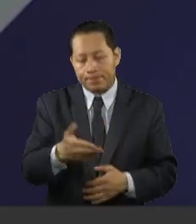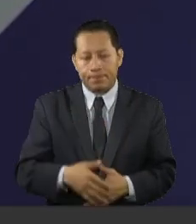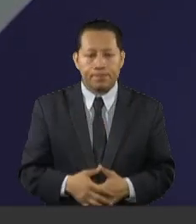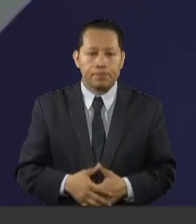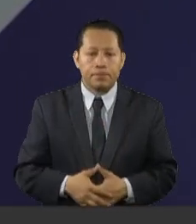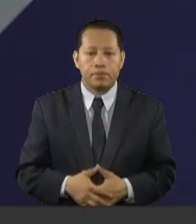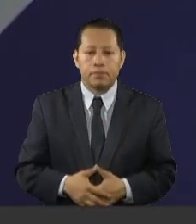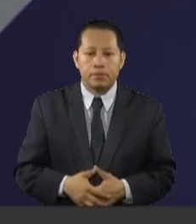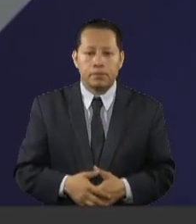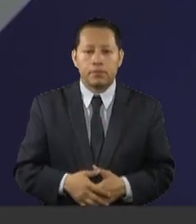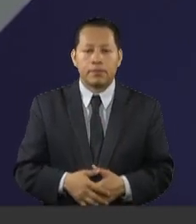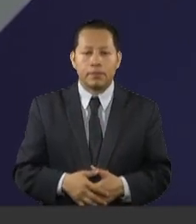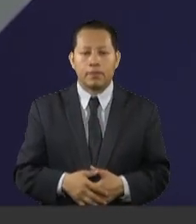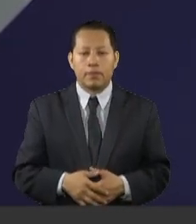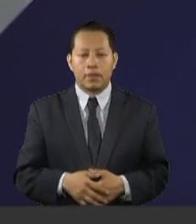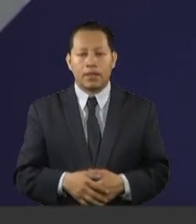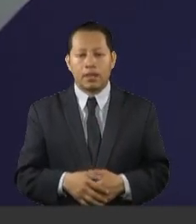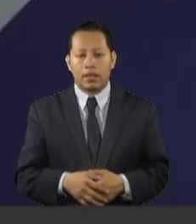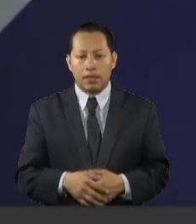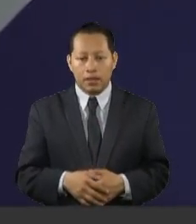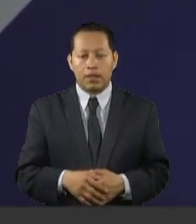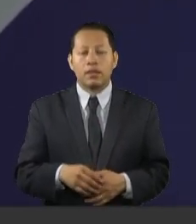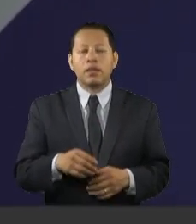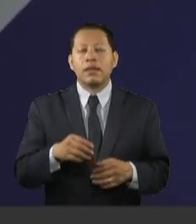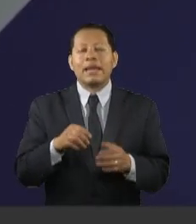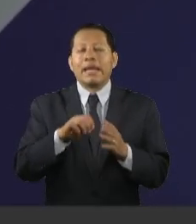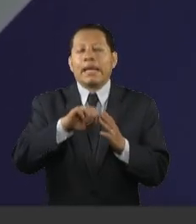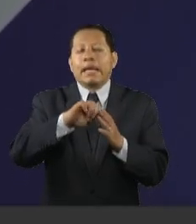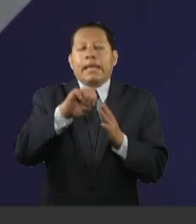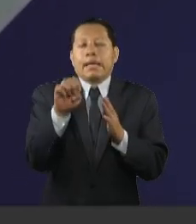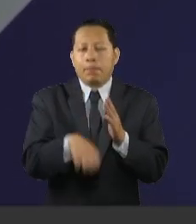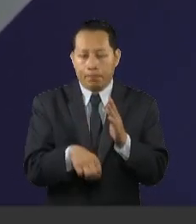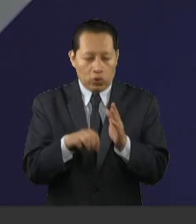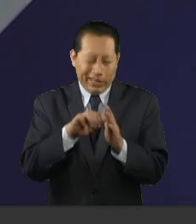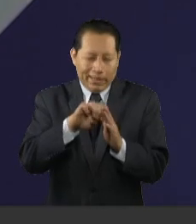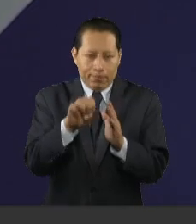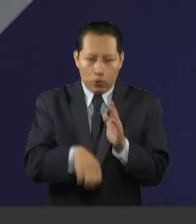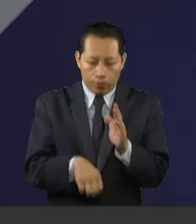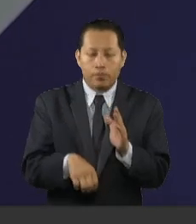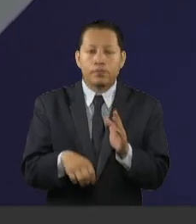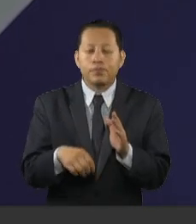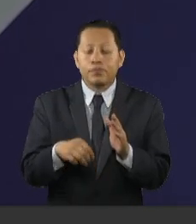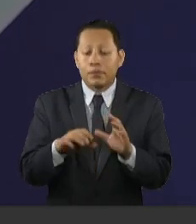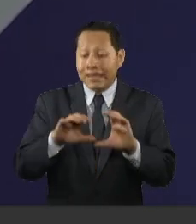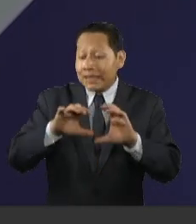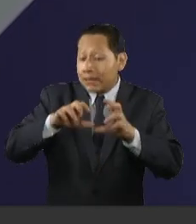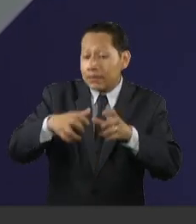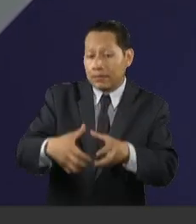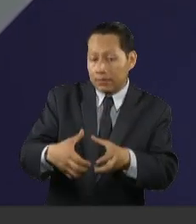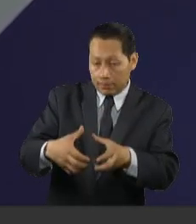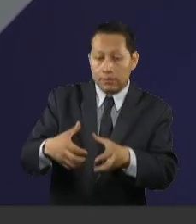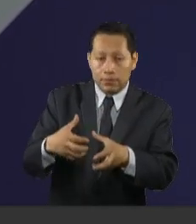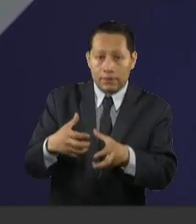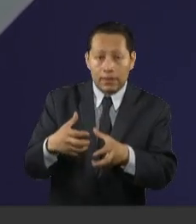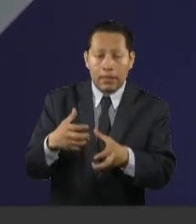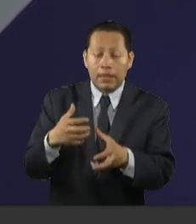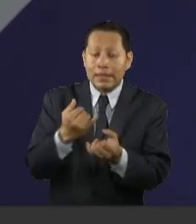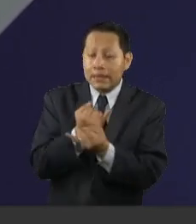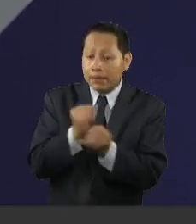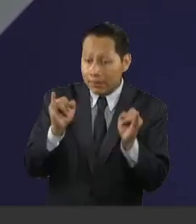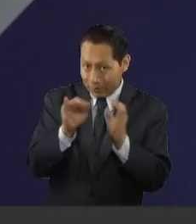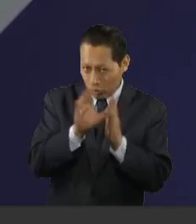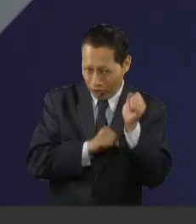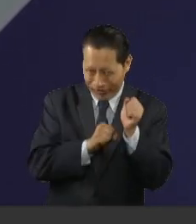Es que el régimen de gobierno se vería debilitado si careciera de la coadyuvancia y de la participación de los órganos autónomos